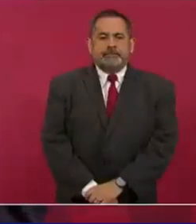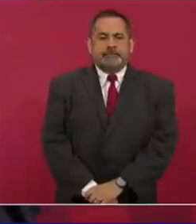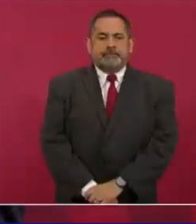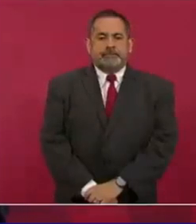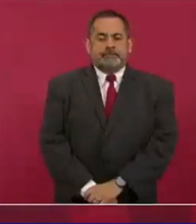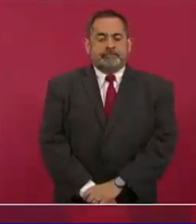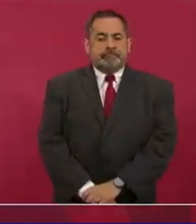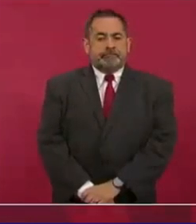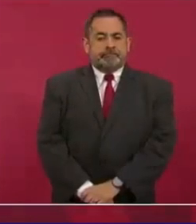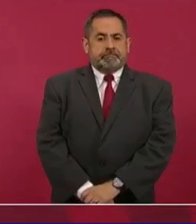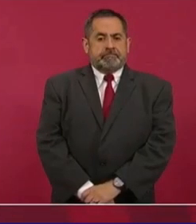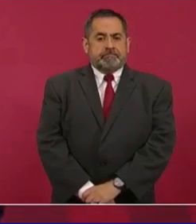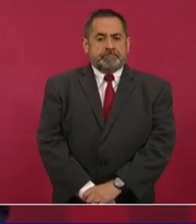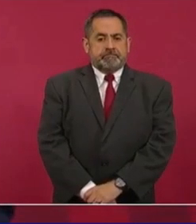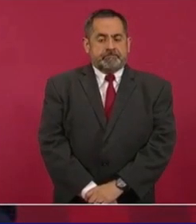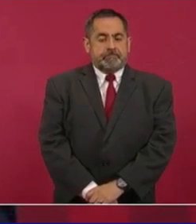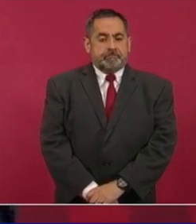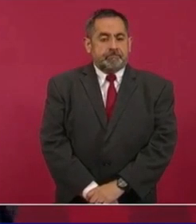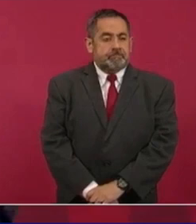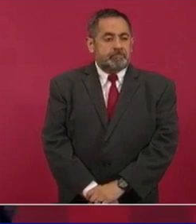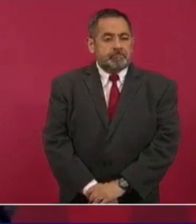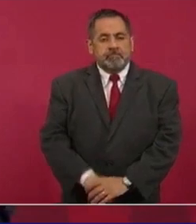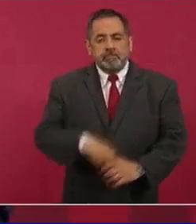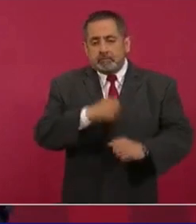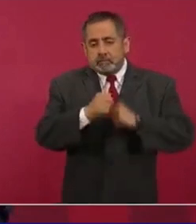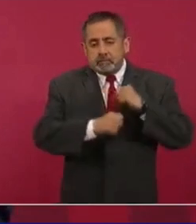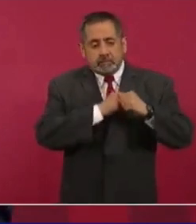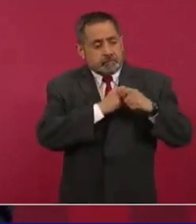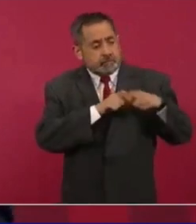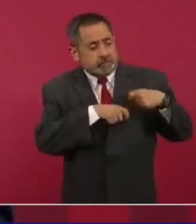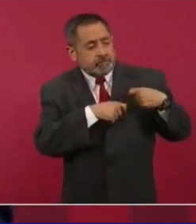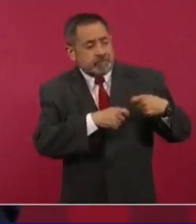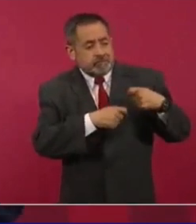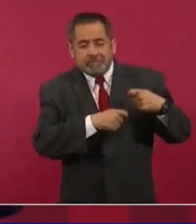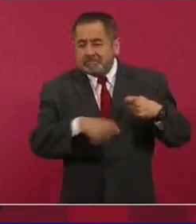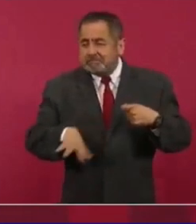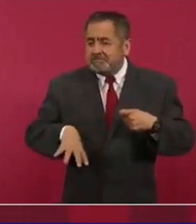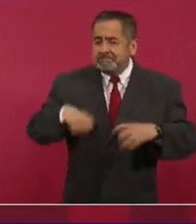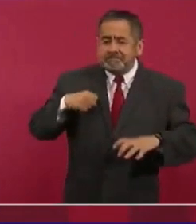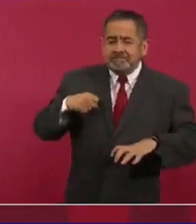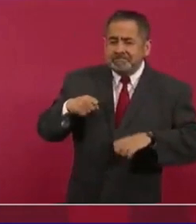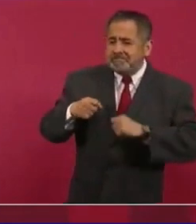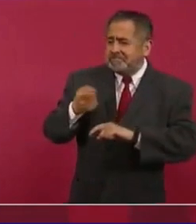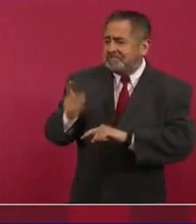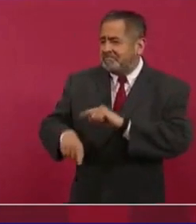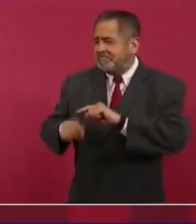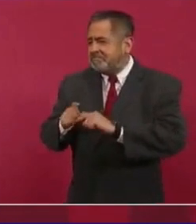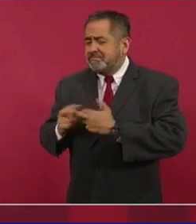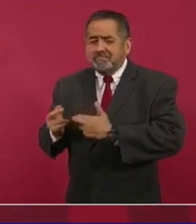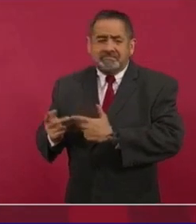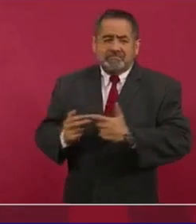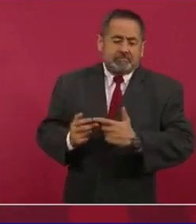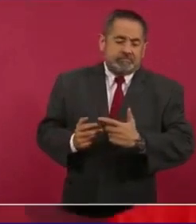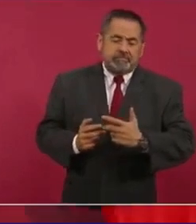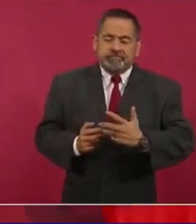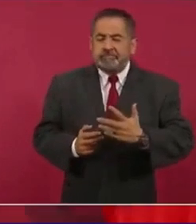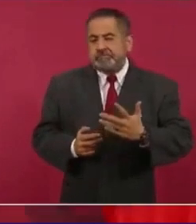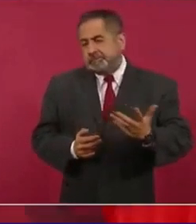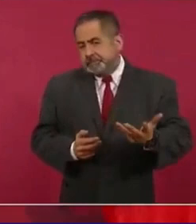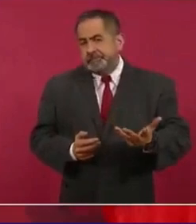latrocinios, pues como todo,